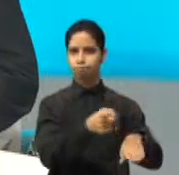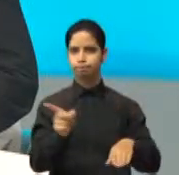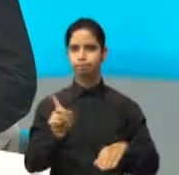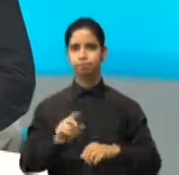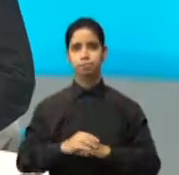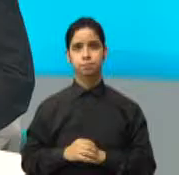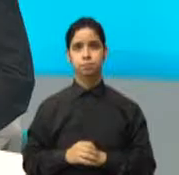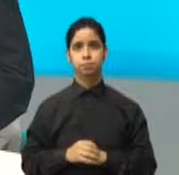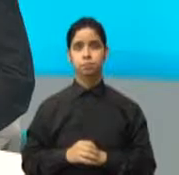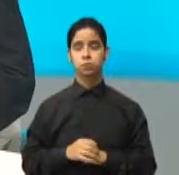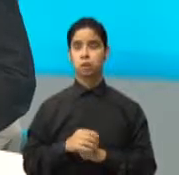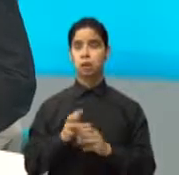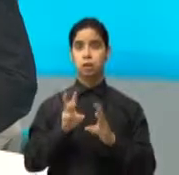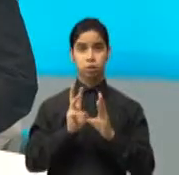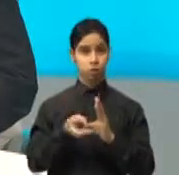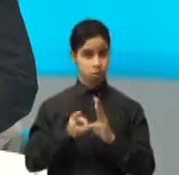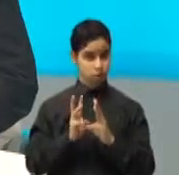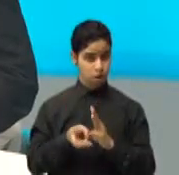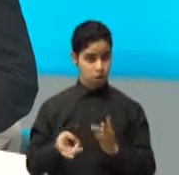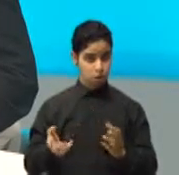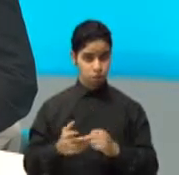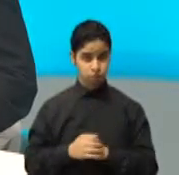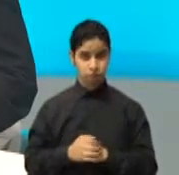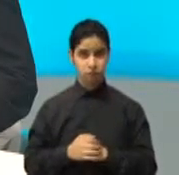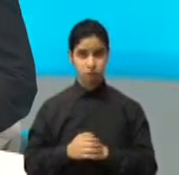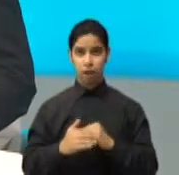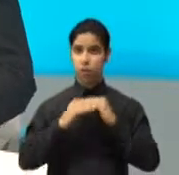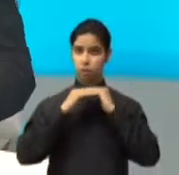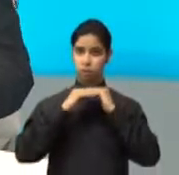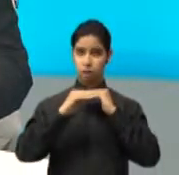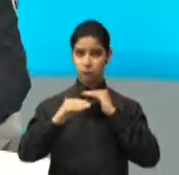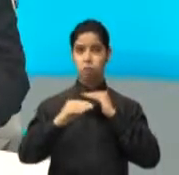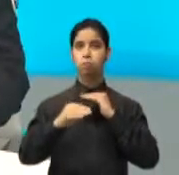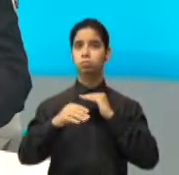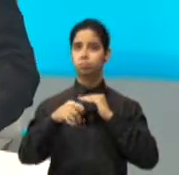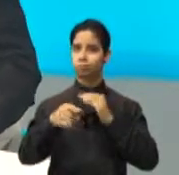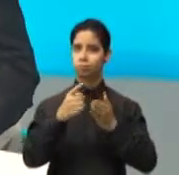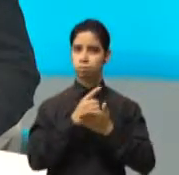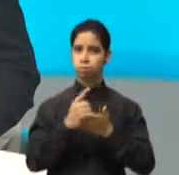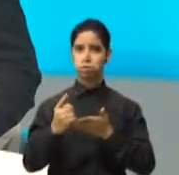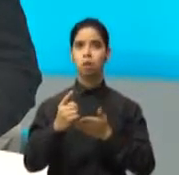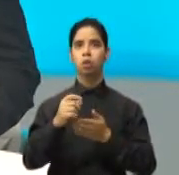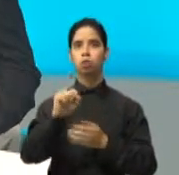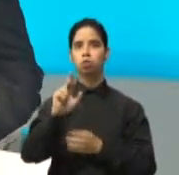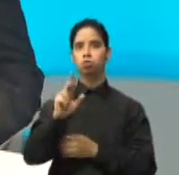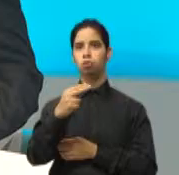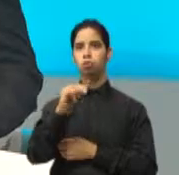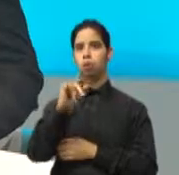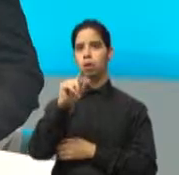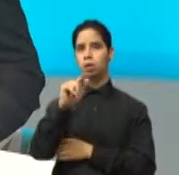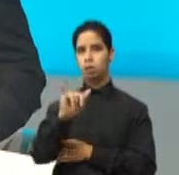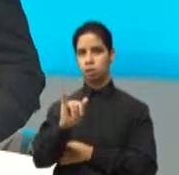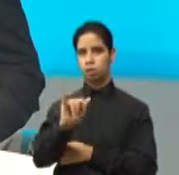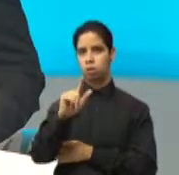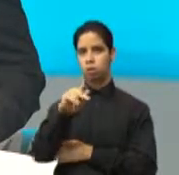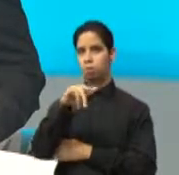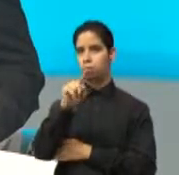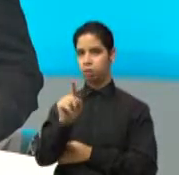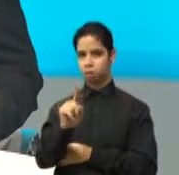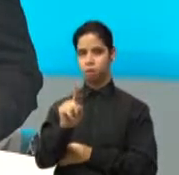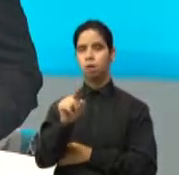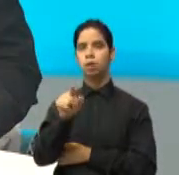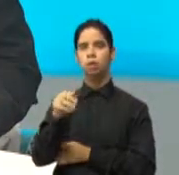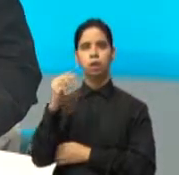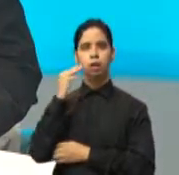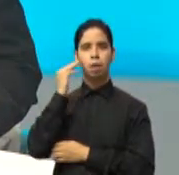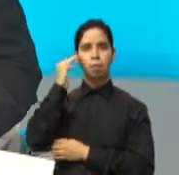el tiempo, condiciones estables prevalecerán al menos hasta el fin de semana. Nuestra metróloga, Sujeli López Belén, nos dice más desde el Laboratorio de Comunicaciones